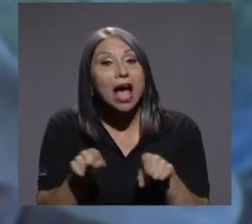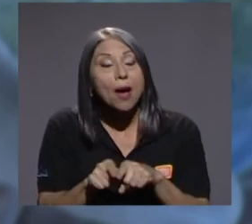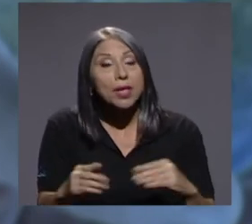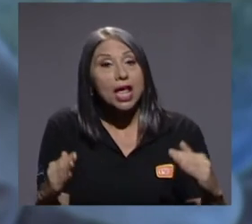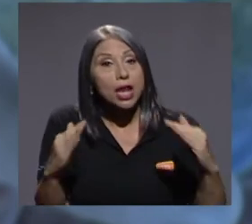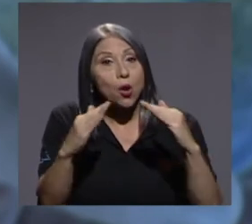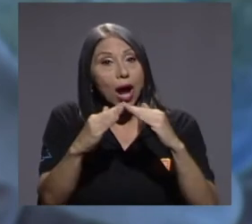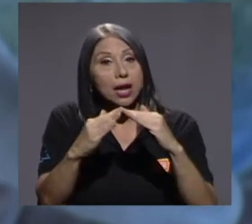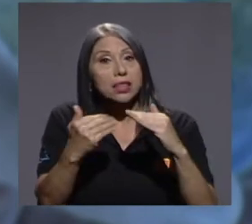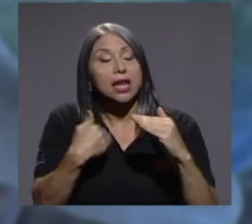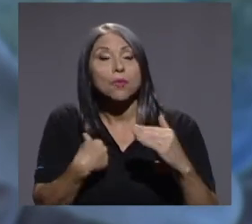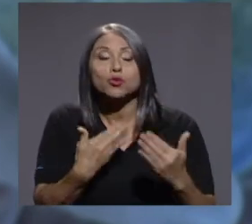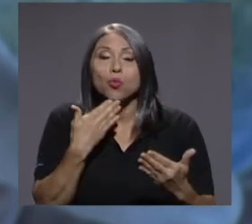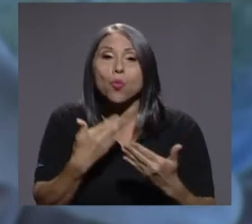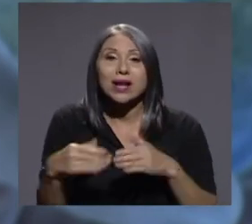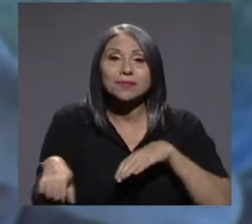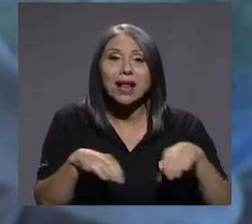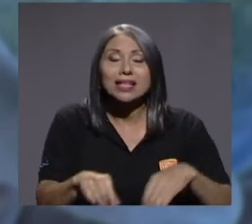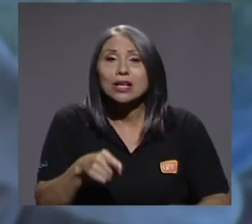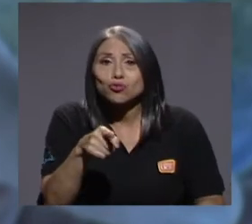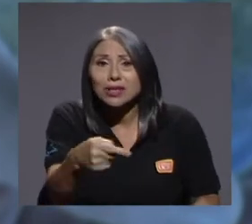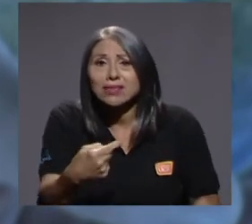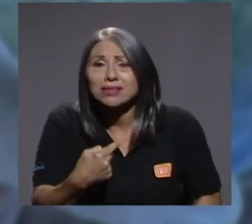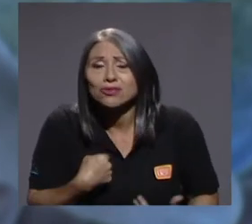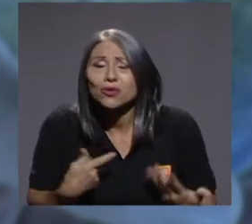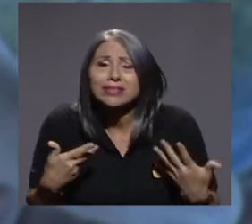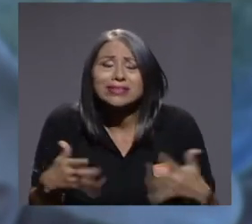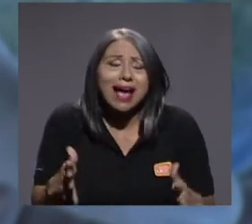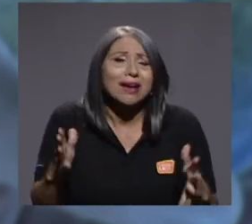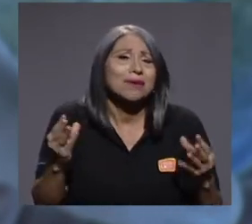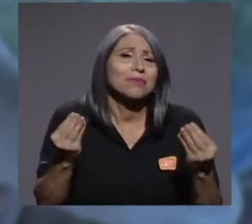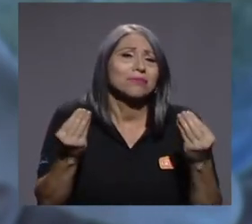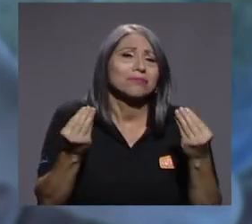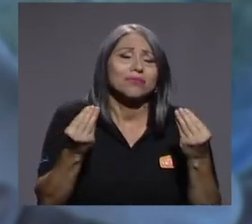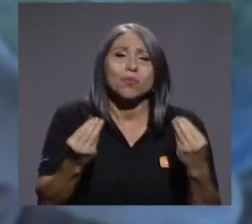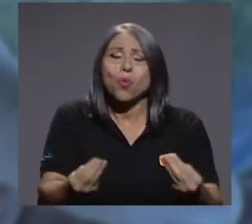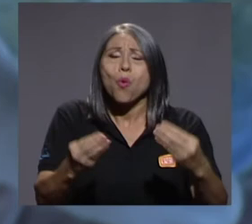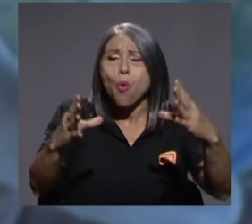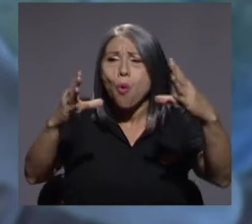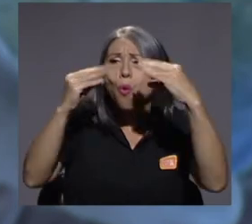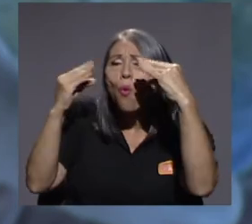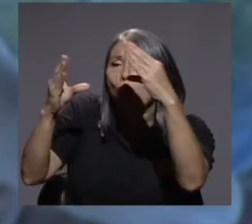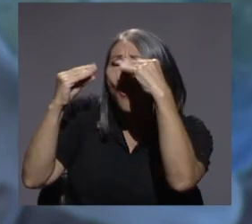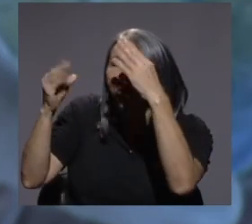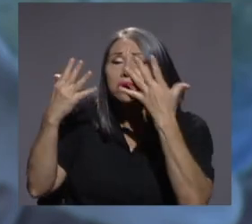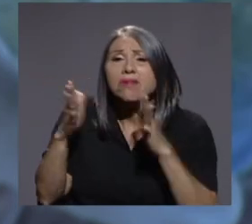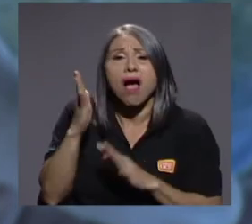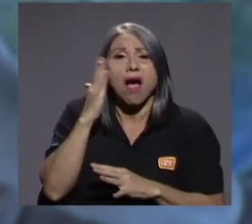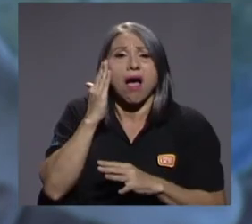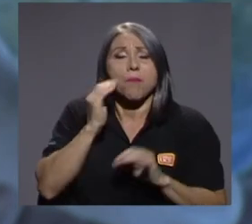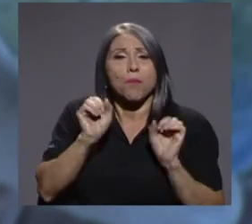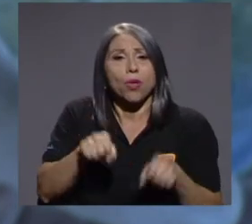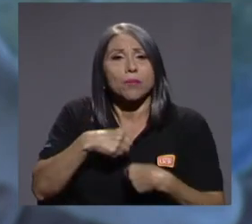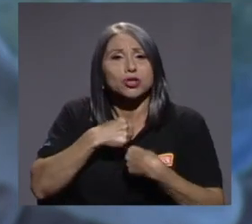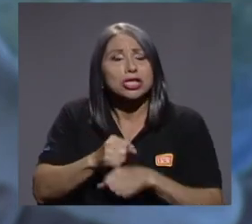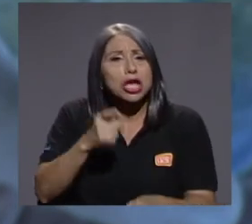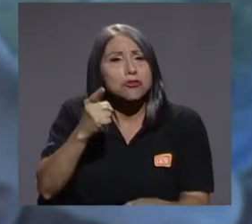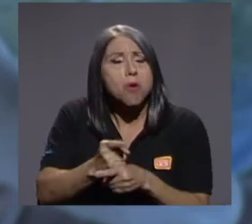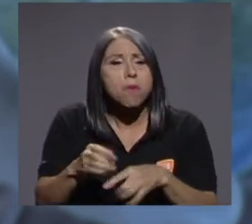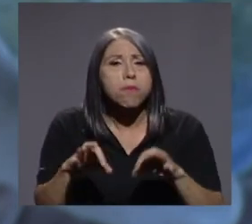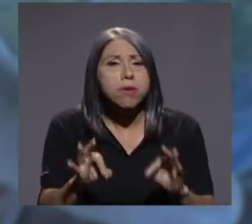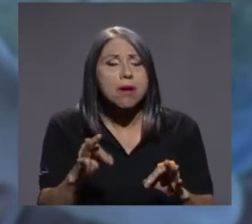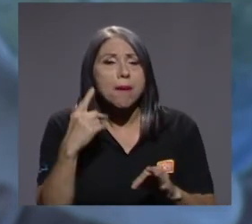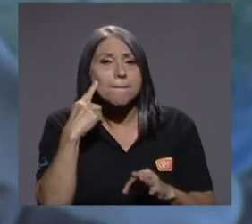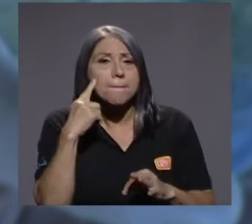muchas buenas prácticas. Ustedes y yo hemos recibido muchas, muchas información sobre cosas que podemos hacer para